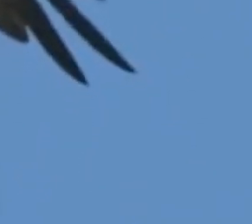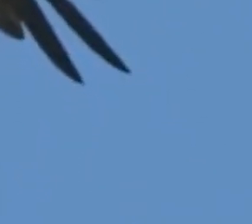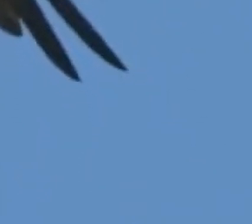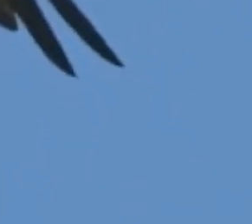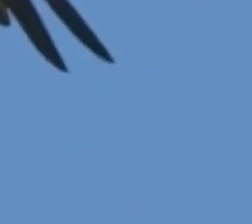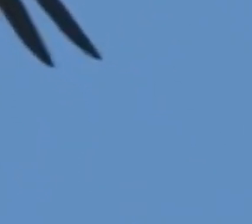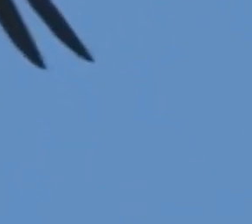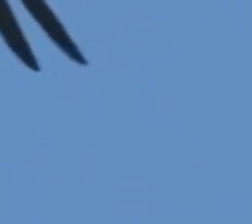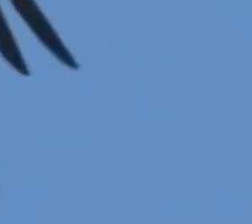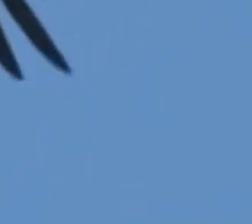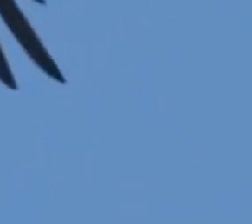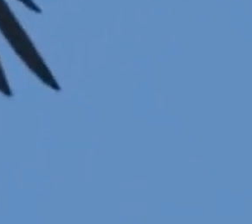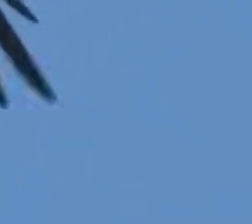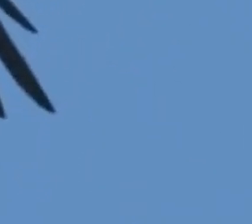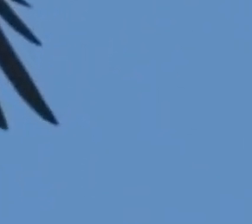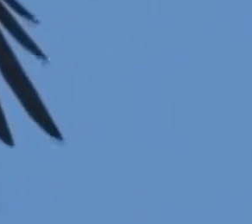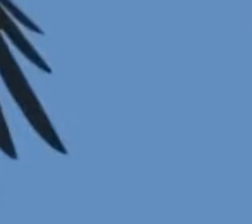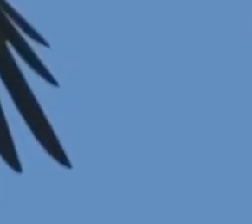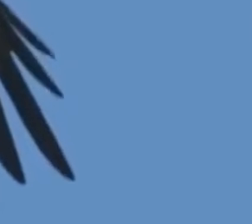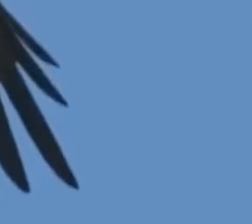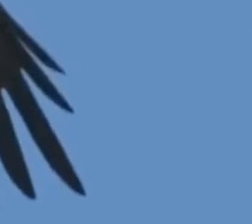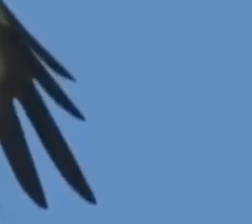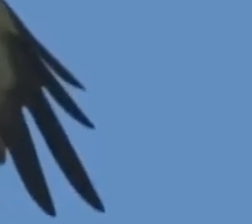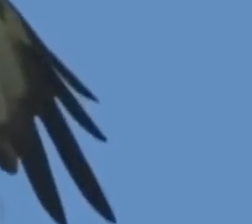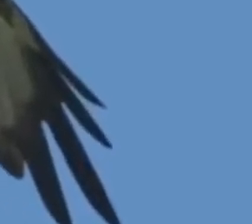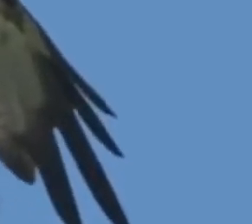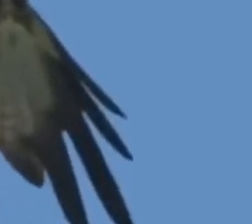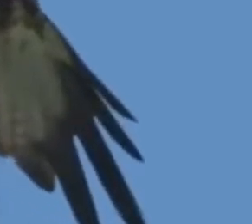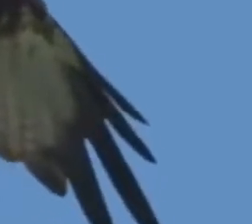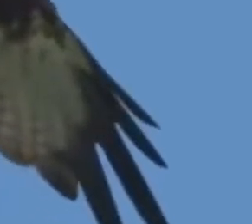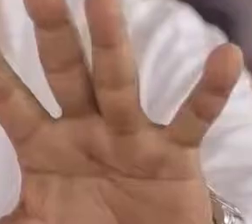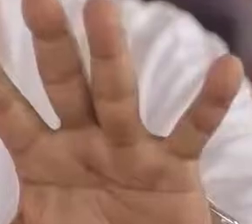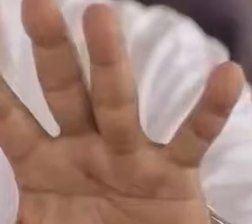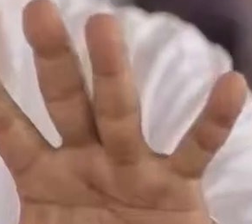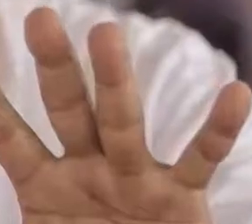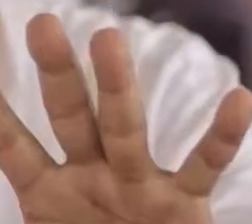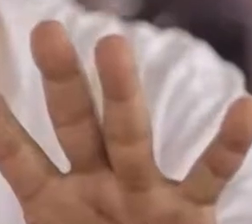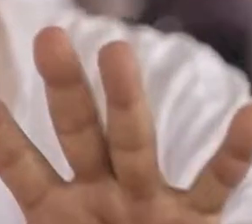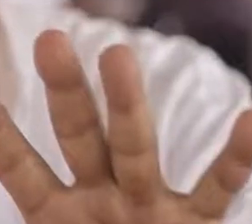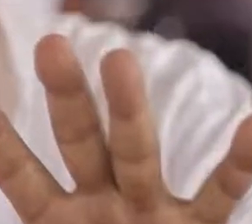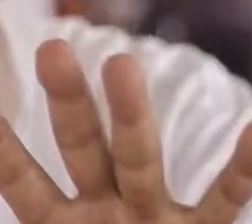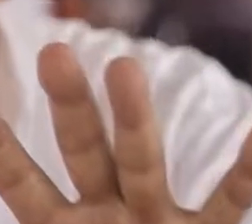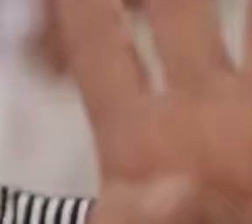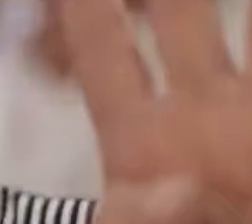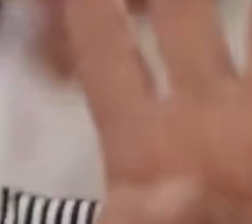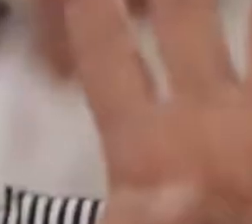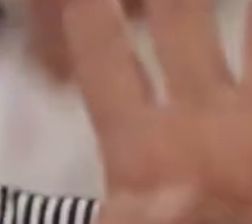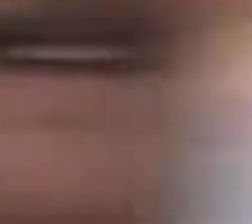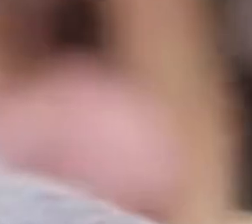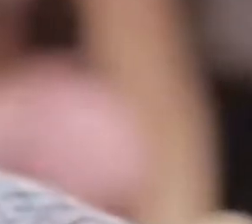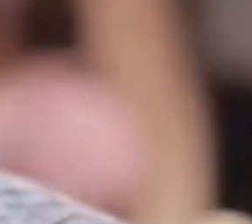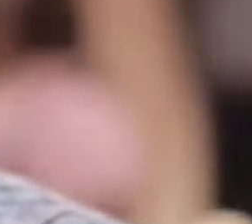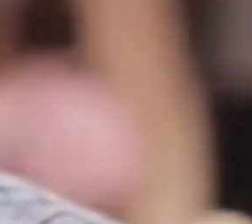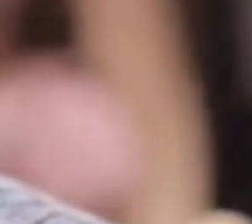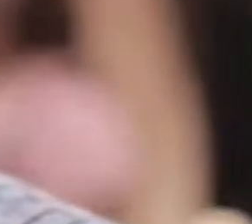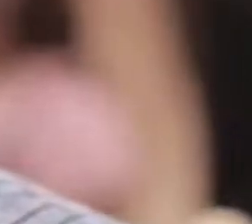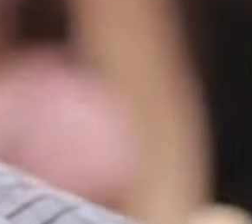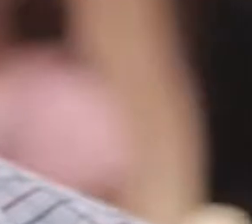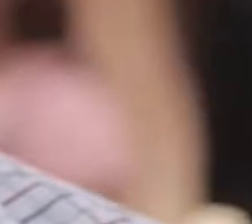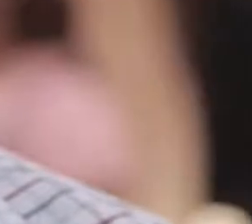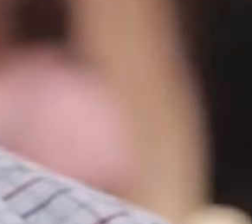en que podemos crecer es si cambiamos juntos hoy las y los